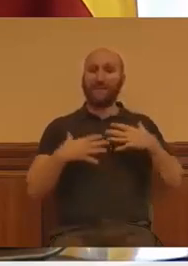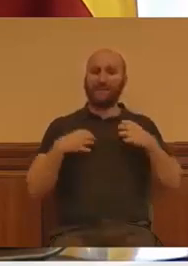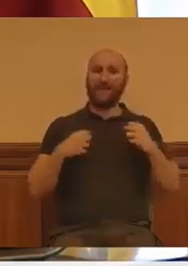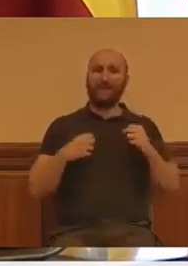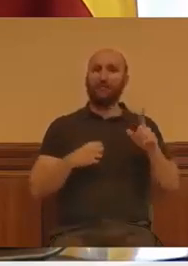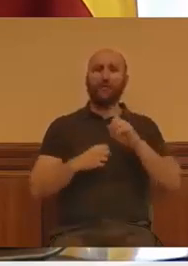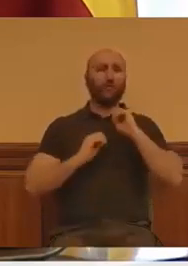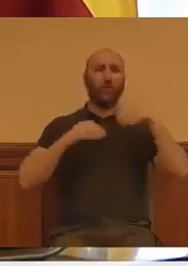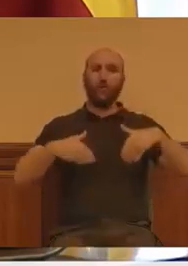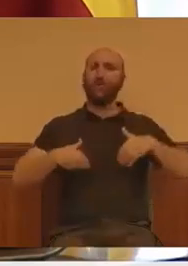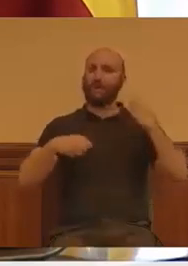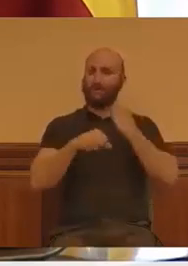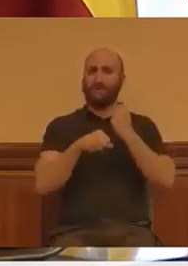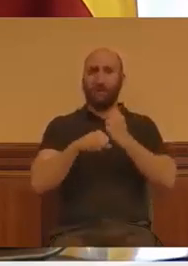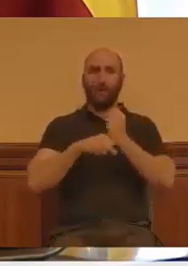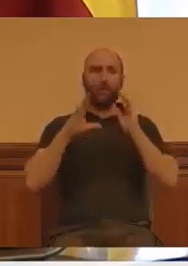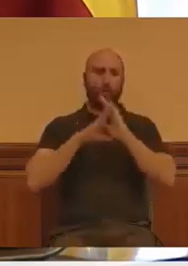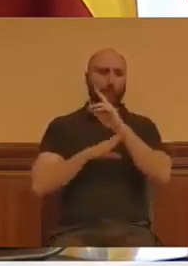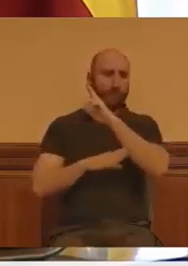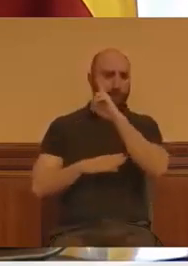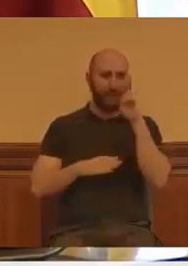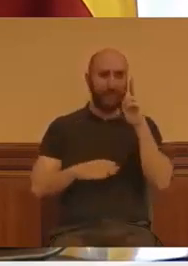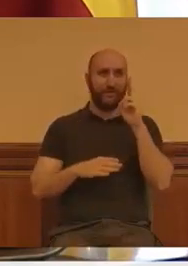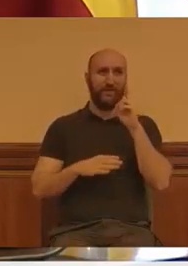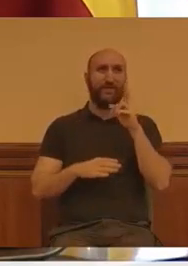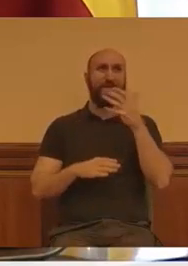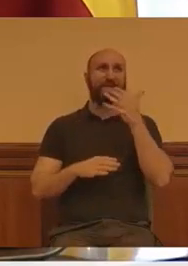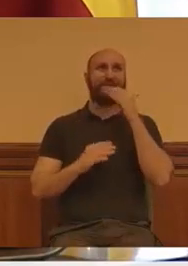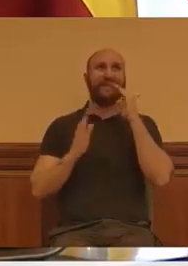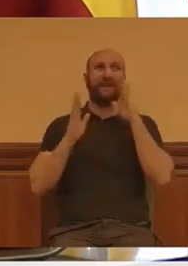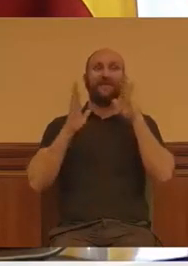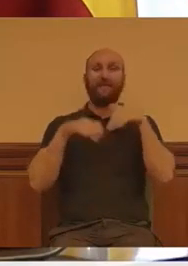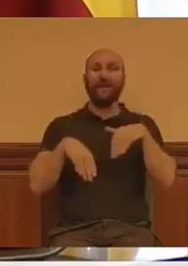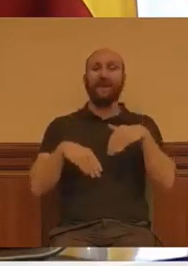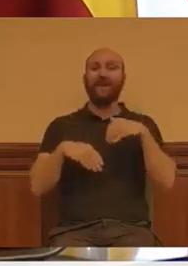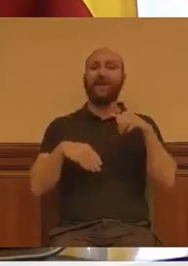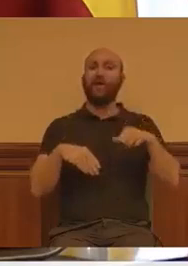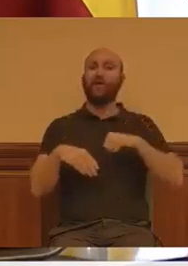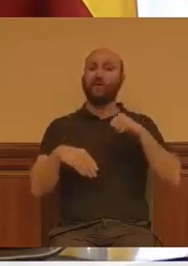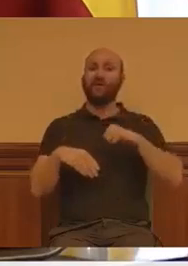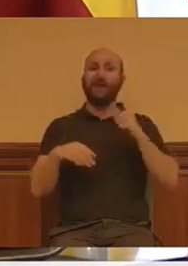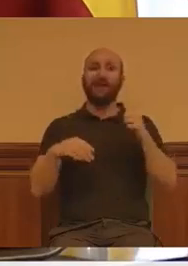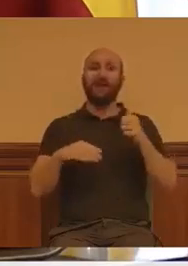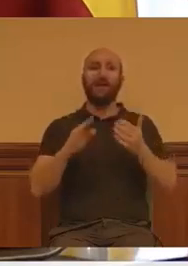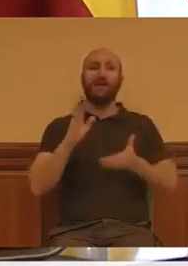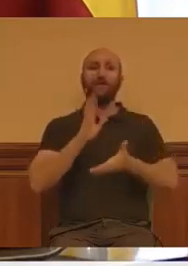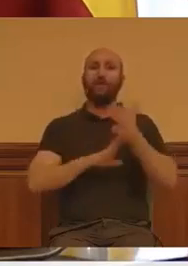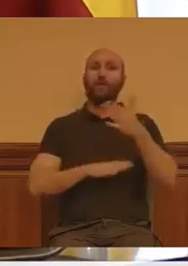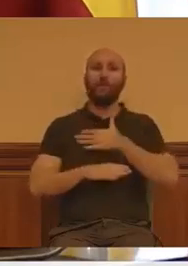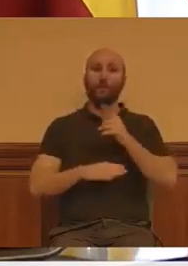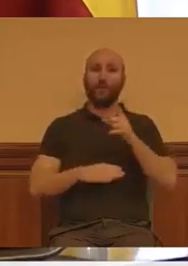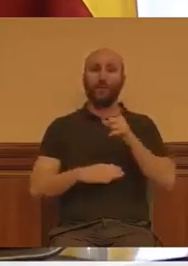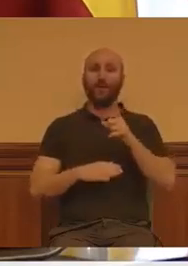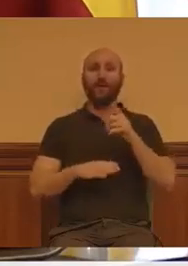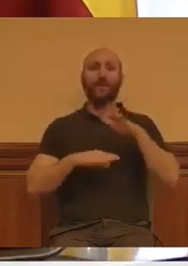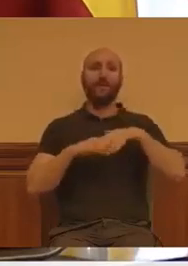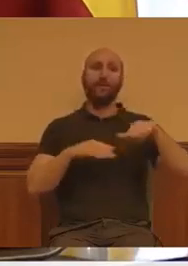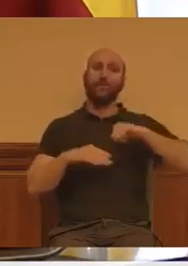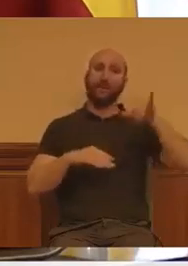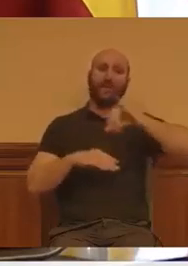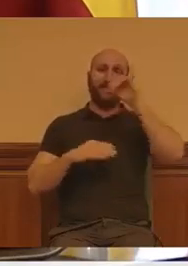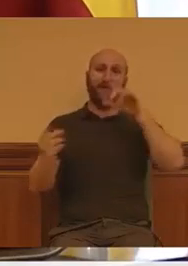trabajar en la Comunidad de Madrid si no quieren abandonar su hospital y rechacen la derivación al Zendal?